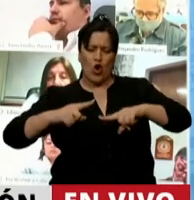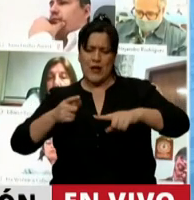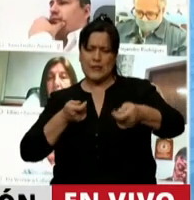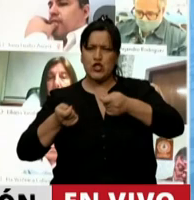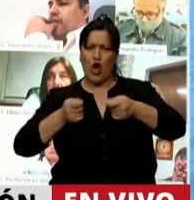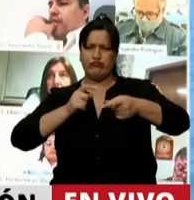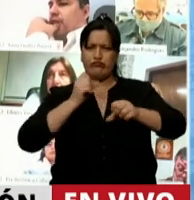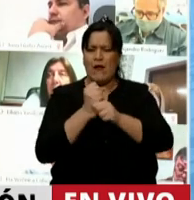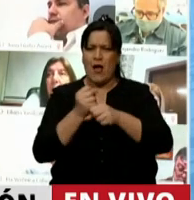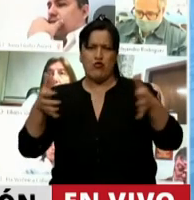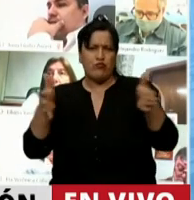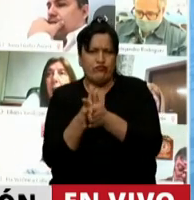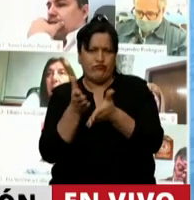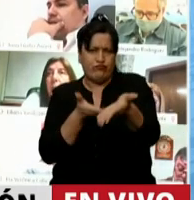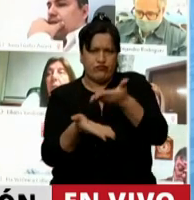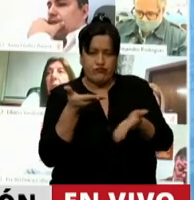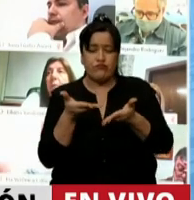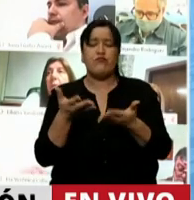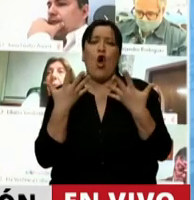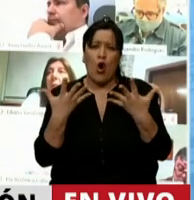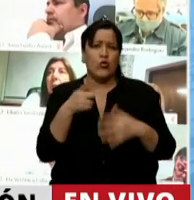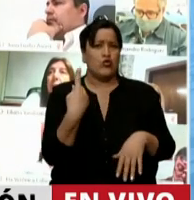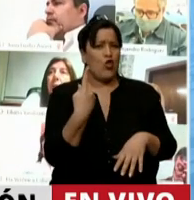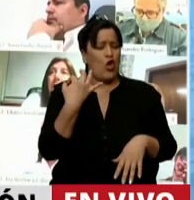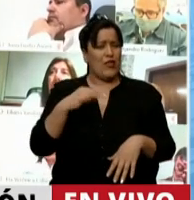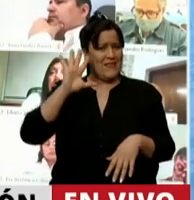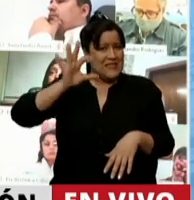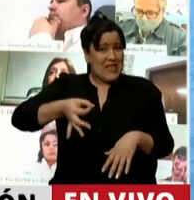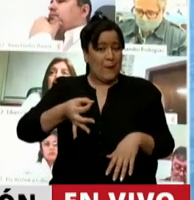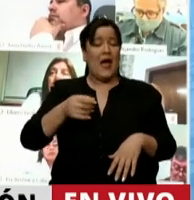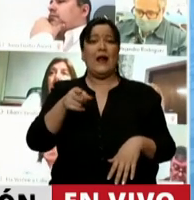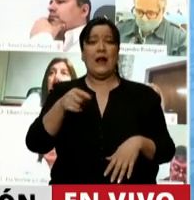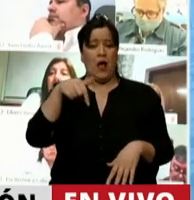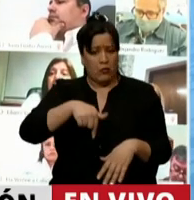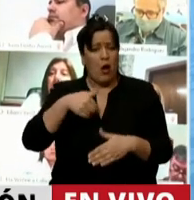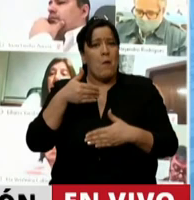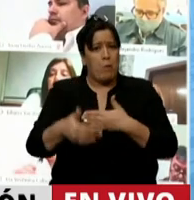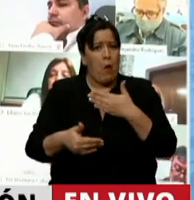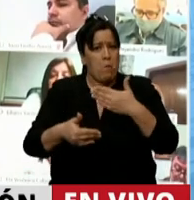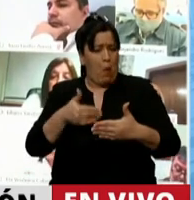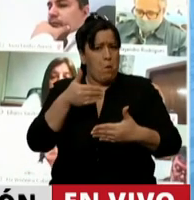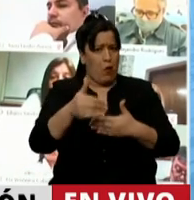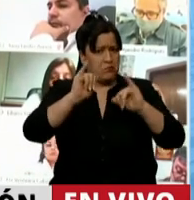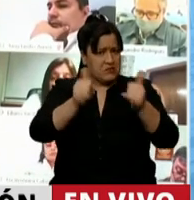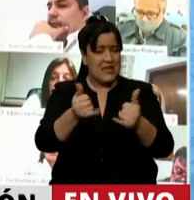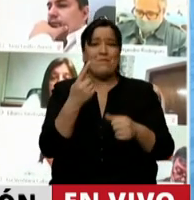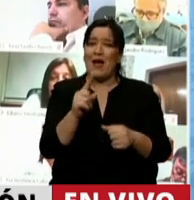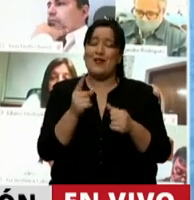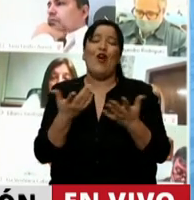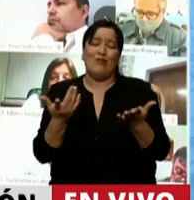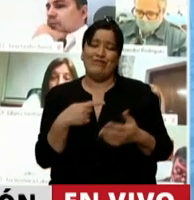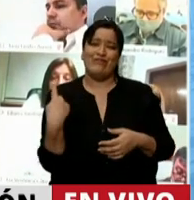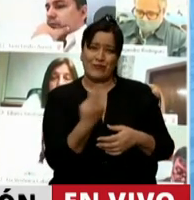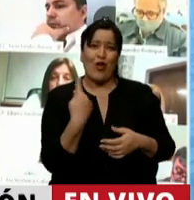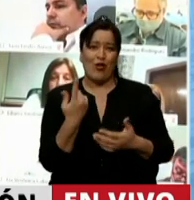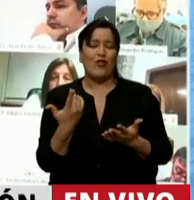lo que tenemos que tener en cuenta es que se viene avanzando a paso firme, pero bueno, necesariamente también